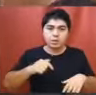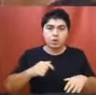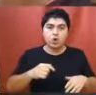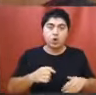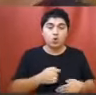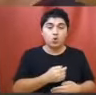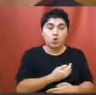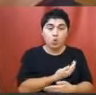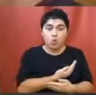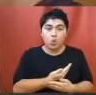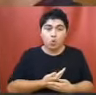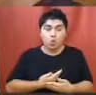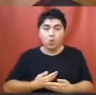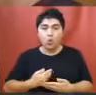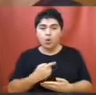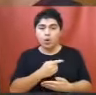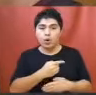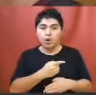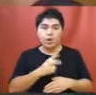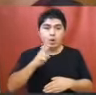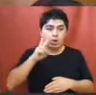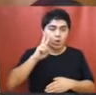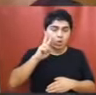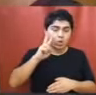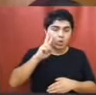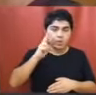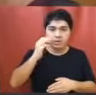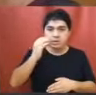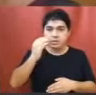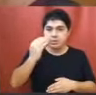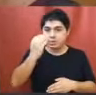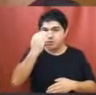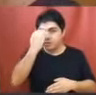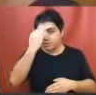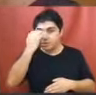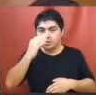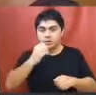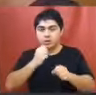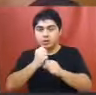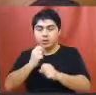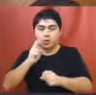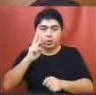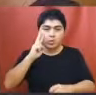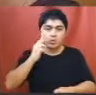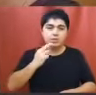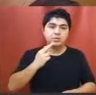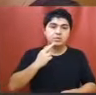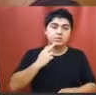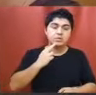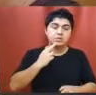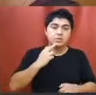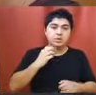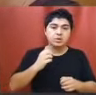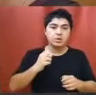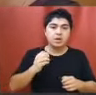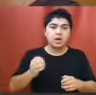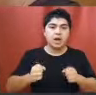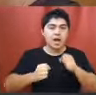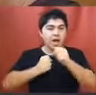gobierno 2015-2019 y hasta la fecha una persecución